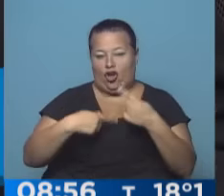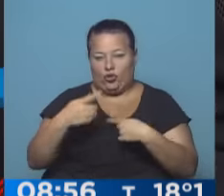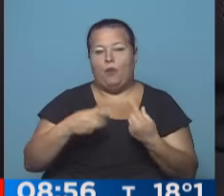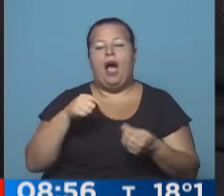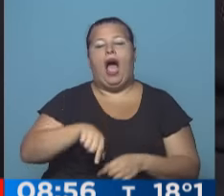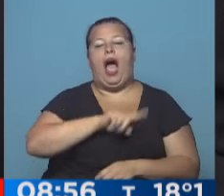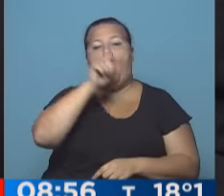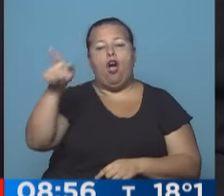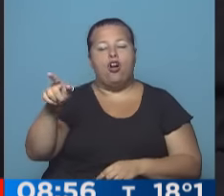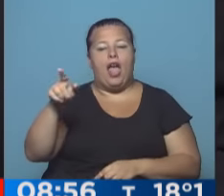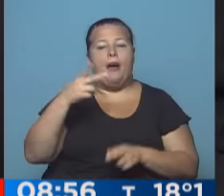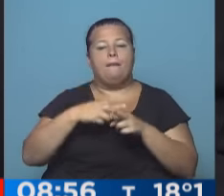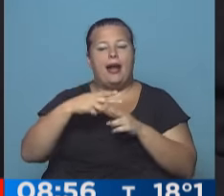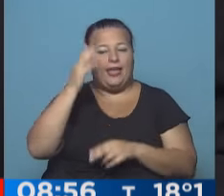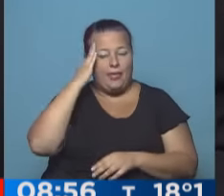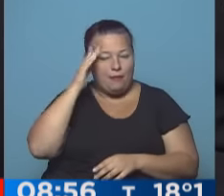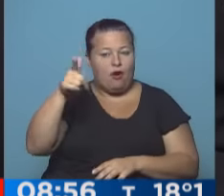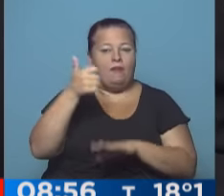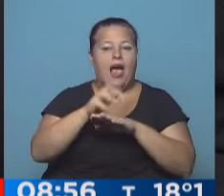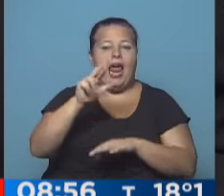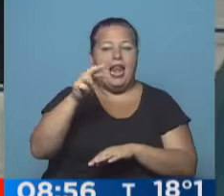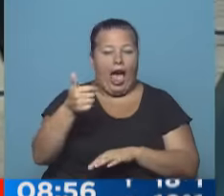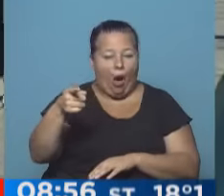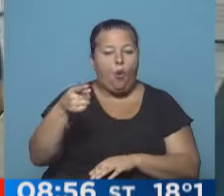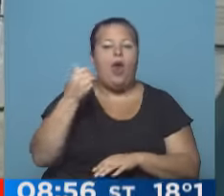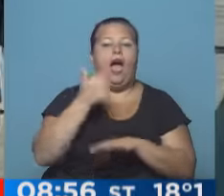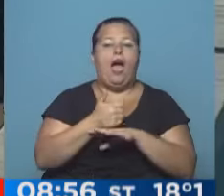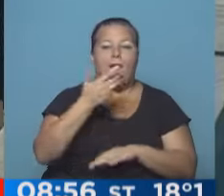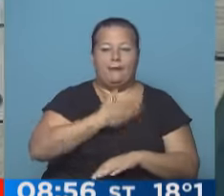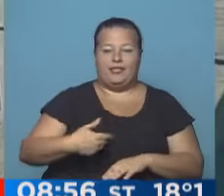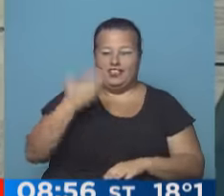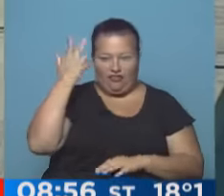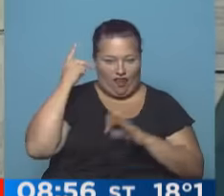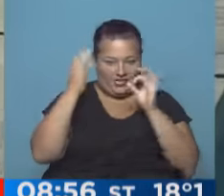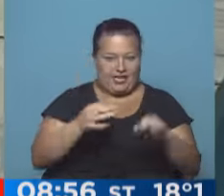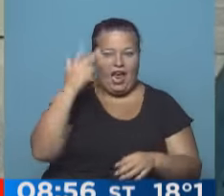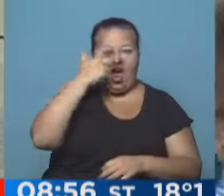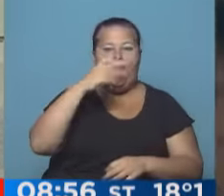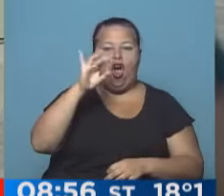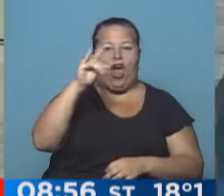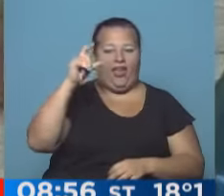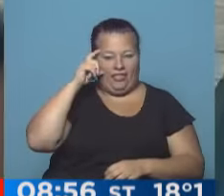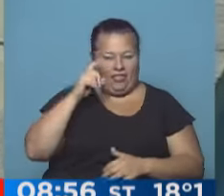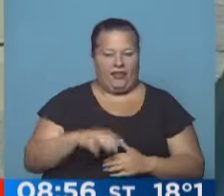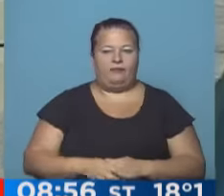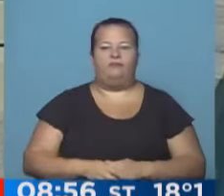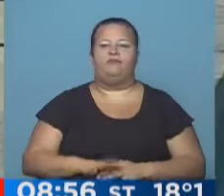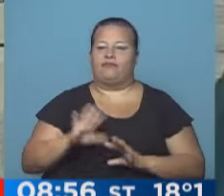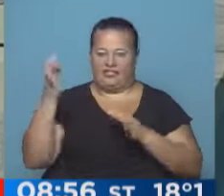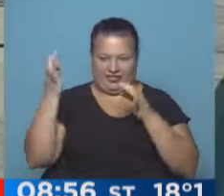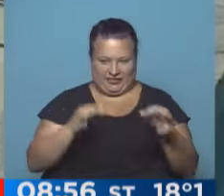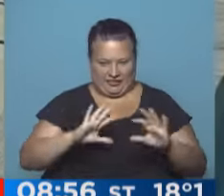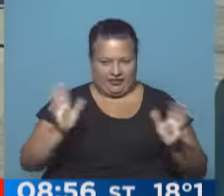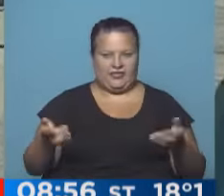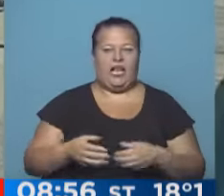Porque nos vamos a tener que ir al Parque de la Memoria, allí está Laura Maiocchi porque está el presidente de Francia, François Hollande. Ya está llegando,